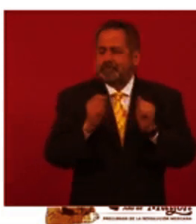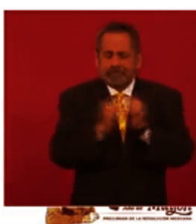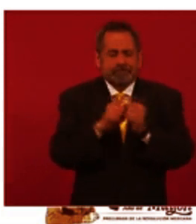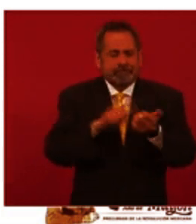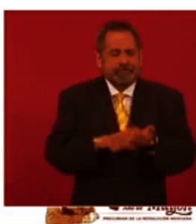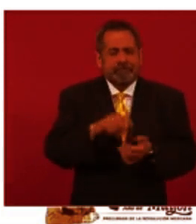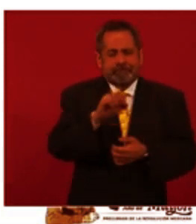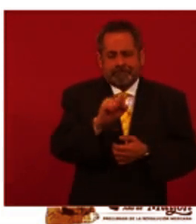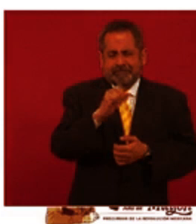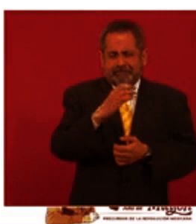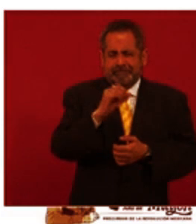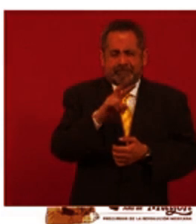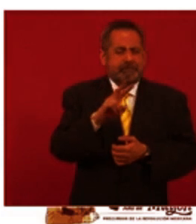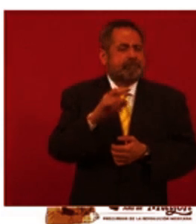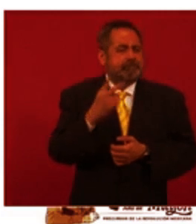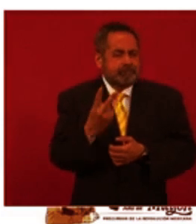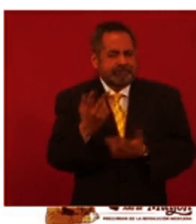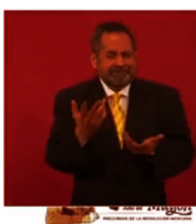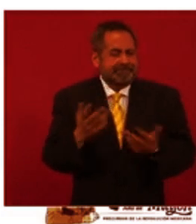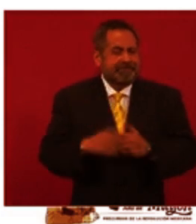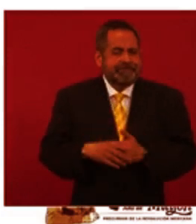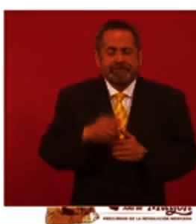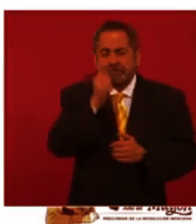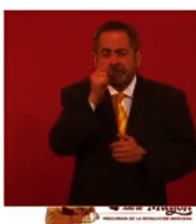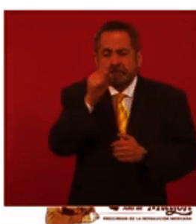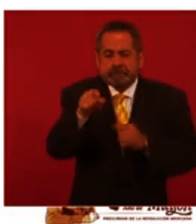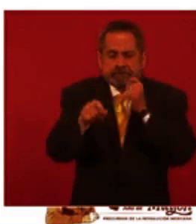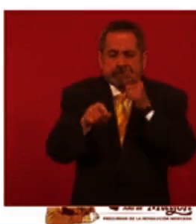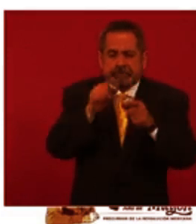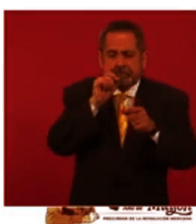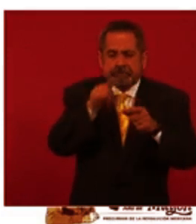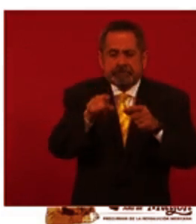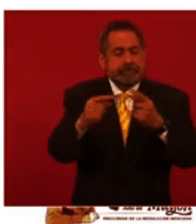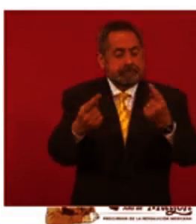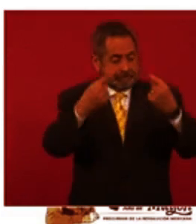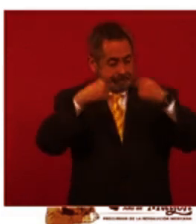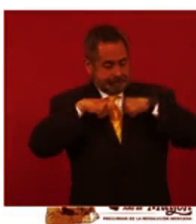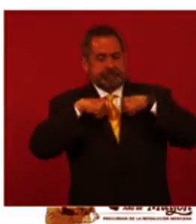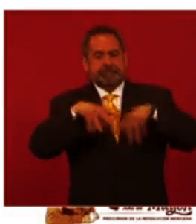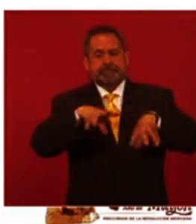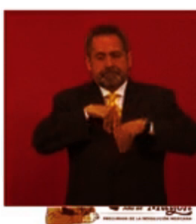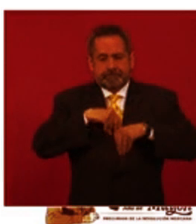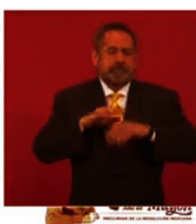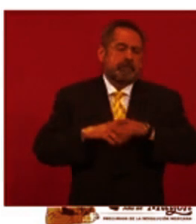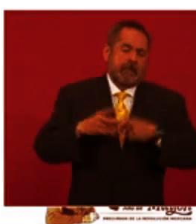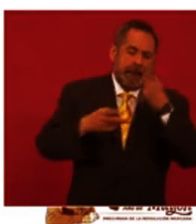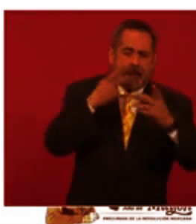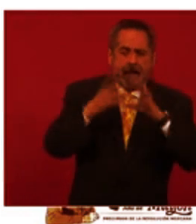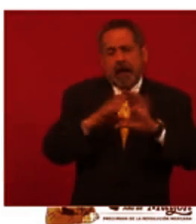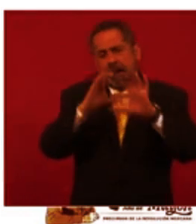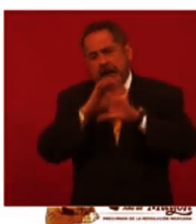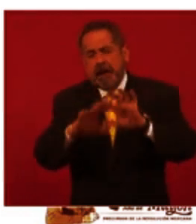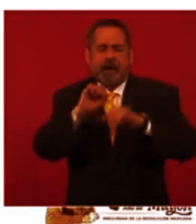aerosoles, respiratorios, cuando hay demasiada cercanía entre personas y las personas hablan, tosen, cantan,